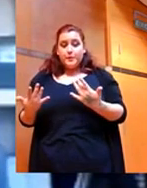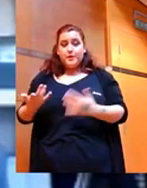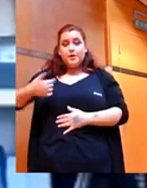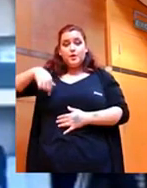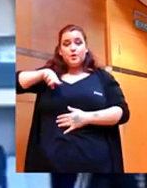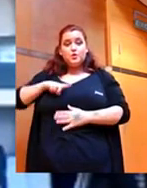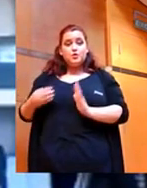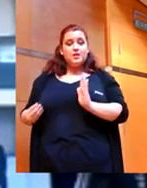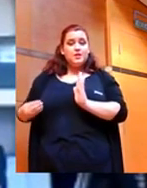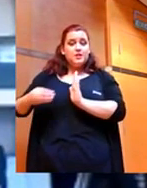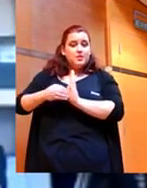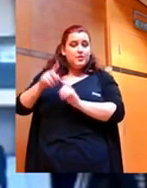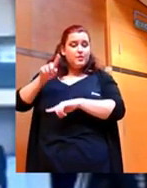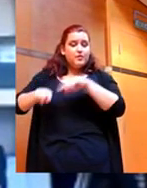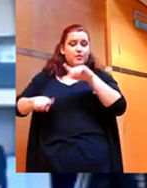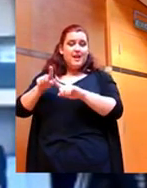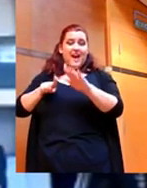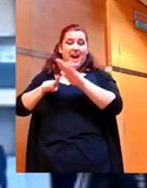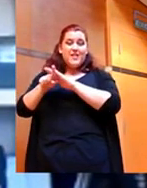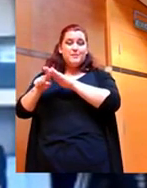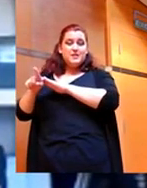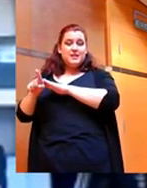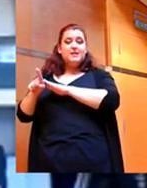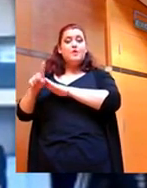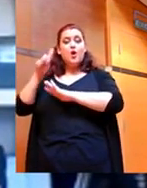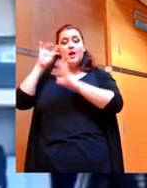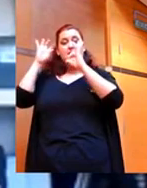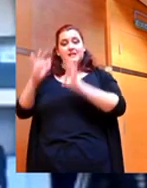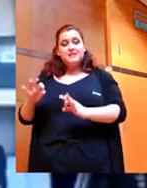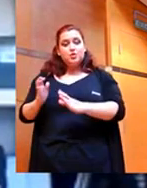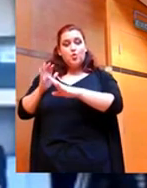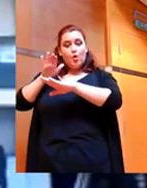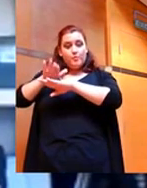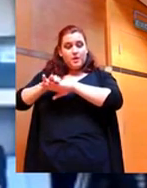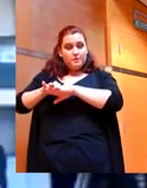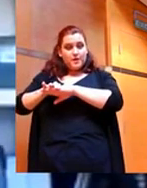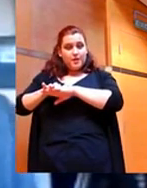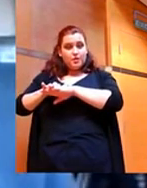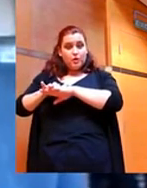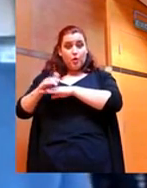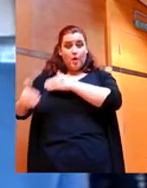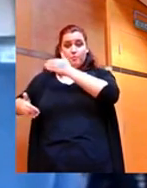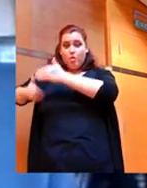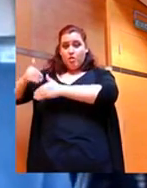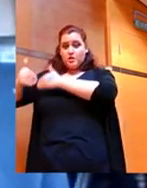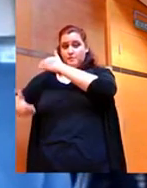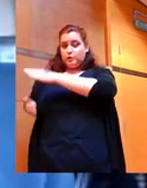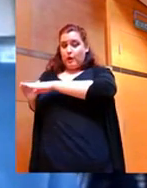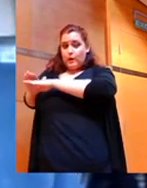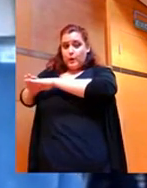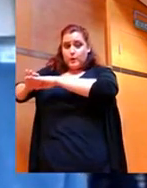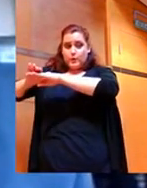principio de prudencia administrativa y estricto cumplimiento de la legalidad, como se ha hecho durante todo el procedimiento. Esta sería